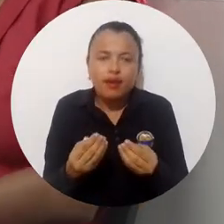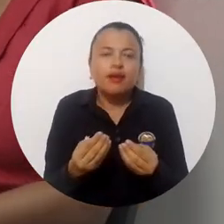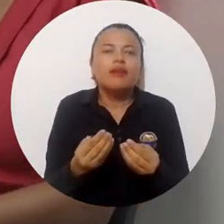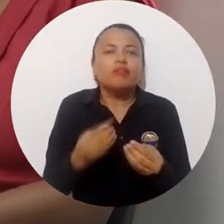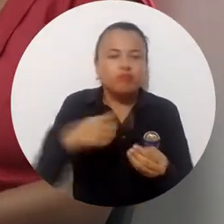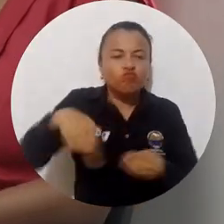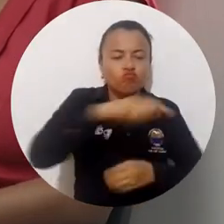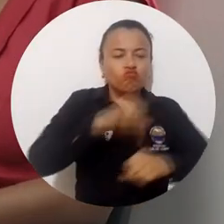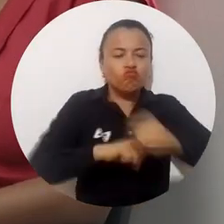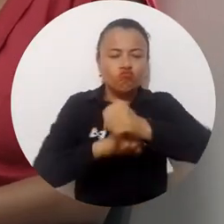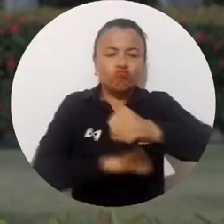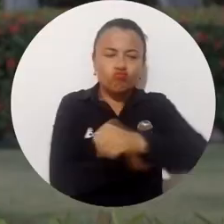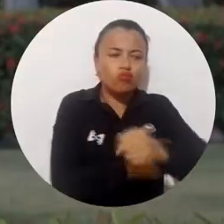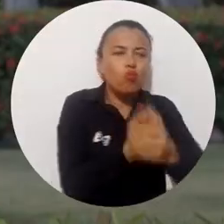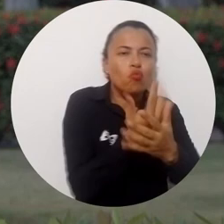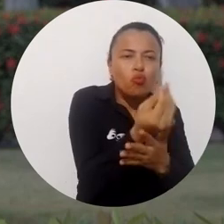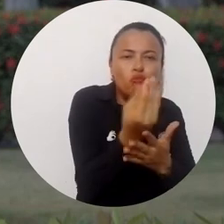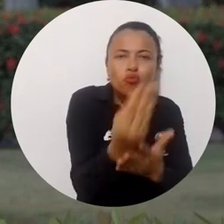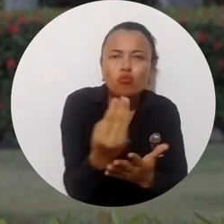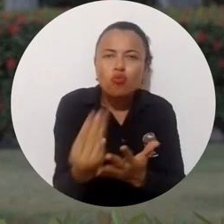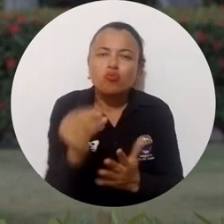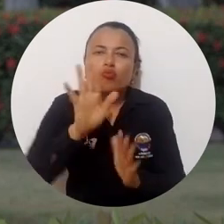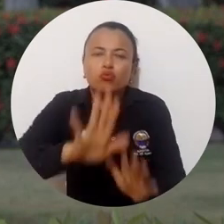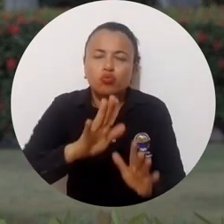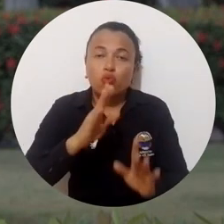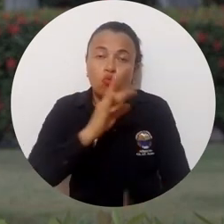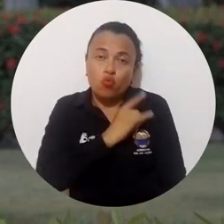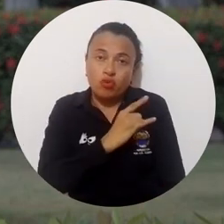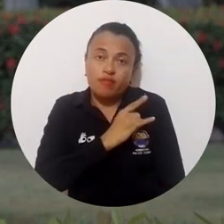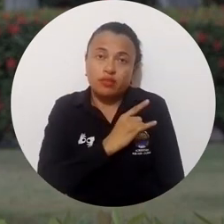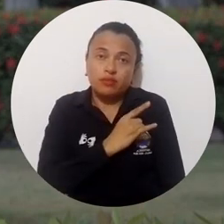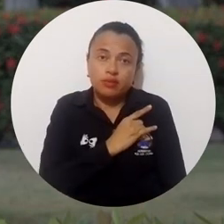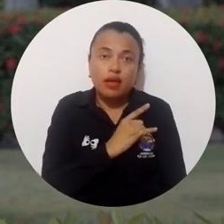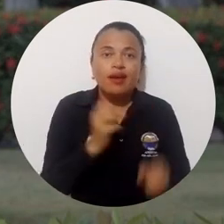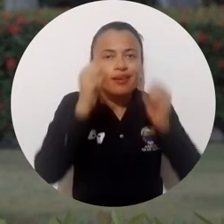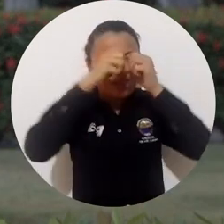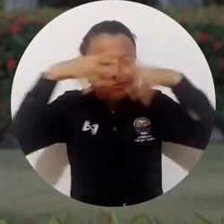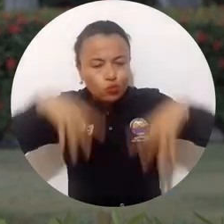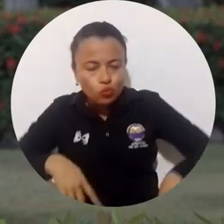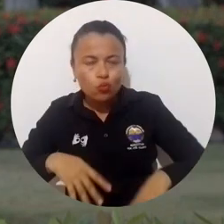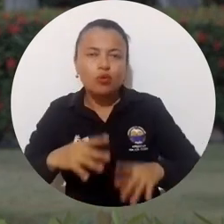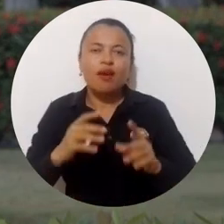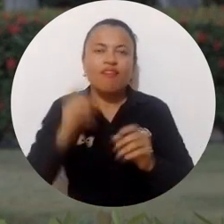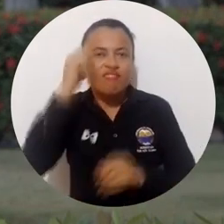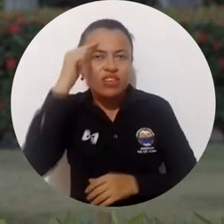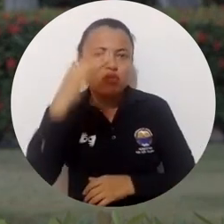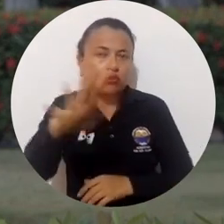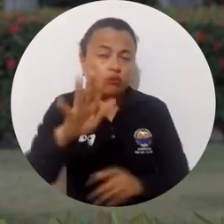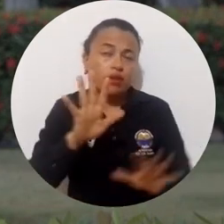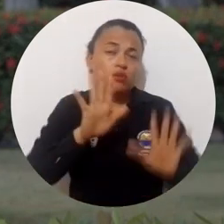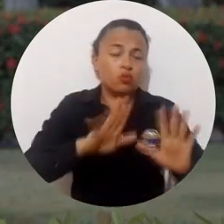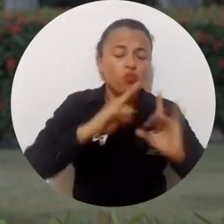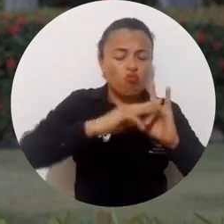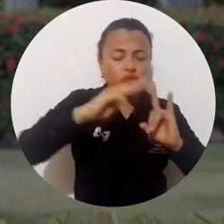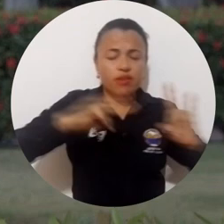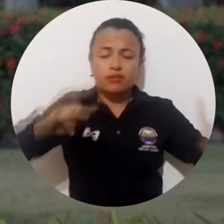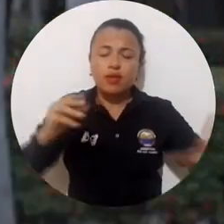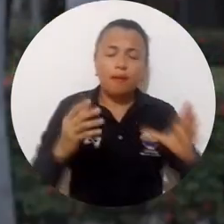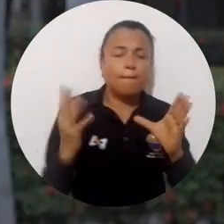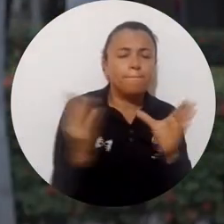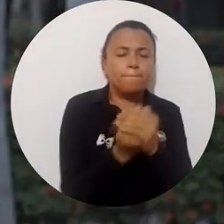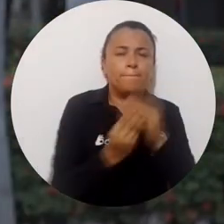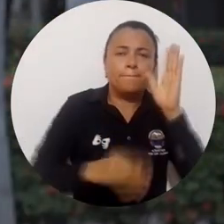y cómo esto se puede fortalecer en todas las dependencias y en la misma estructura y filosofía que ha conformado la